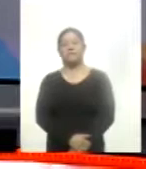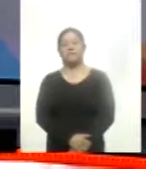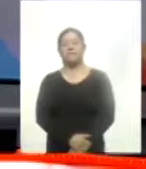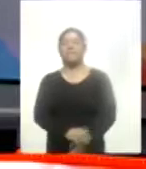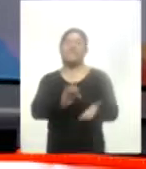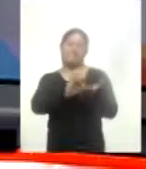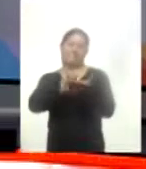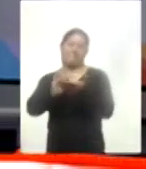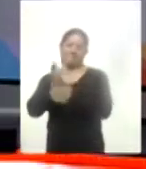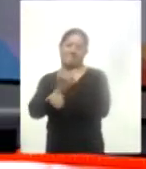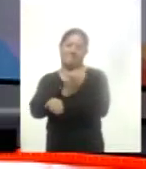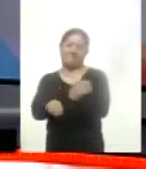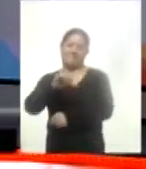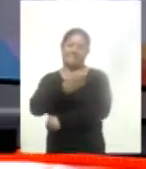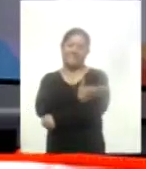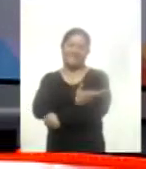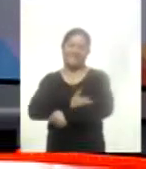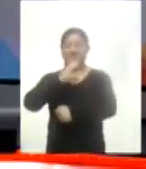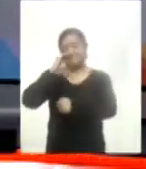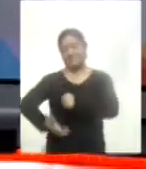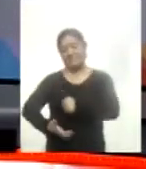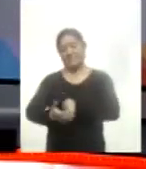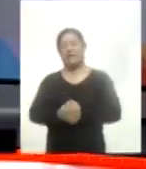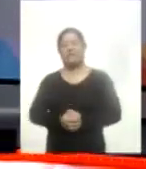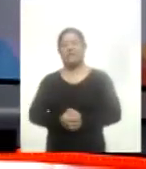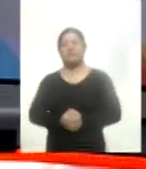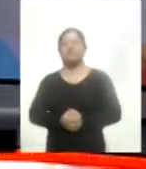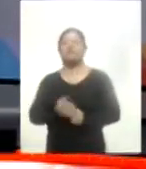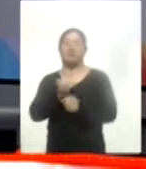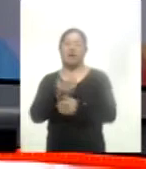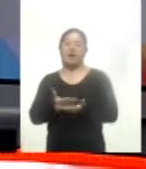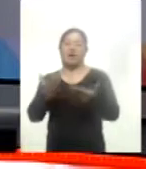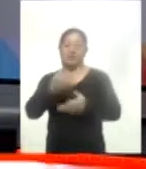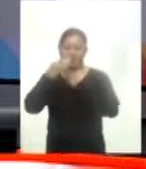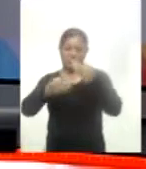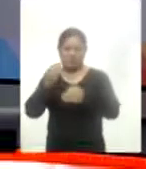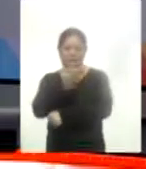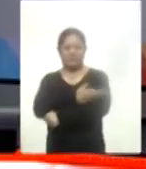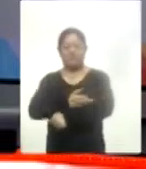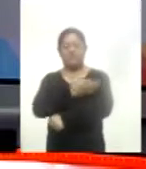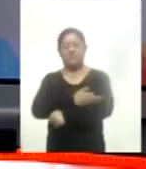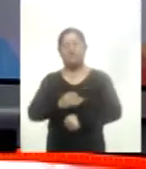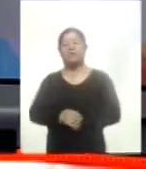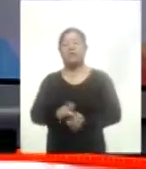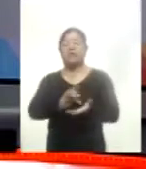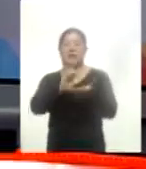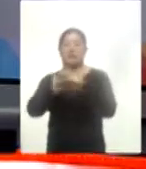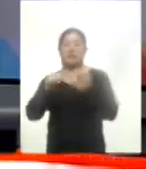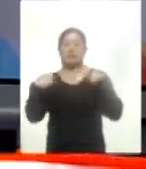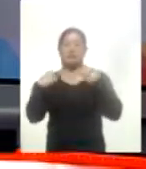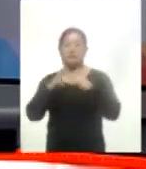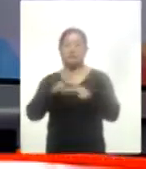Agradezco mucho a su compañía en esta tarde. Hasta aquí la información de la emisión vespertina de Ahora Noticias. Agradezco a la maestra Miroslava Amador